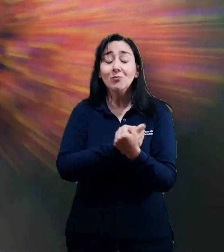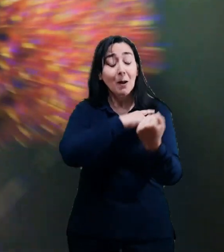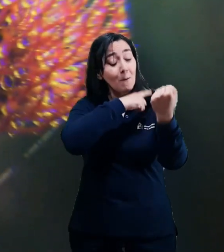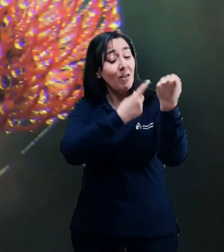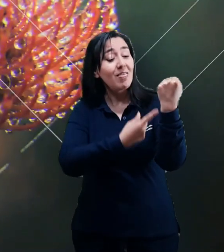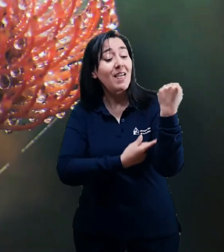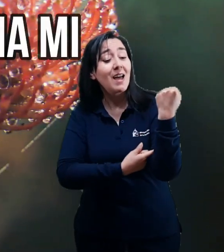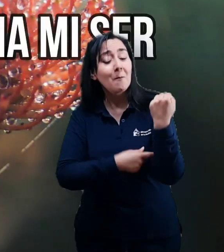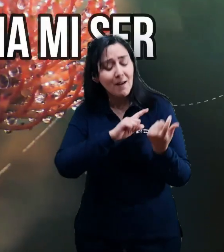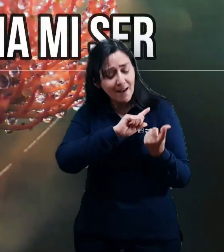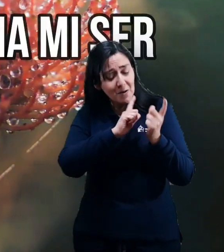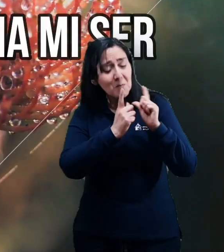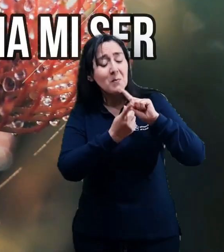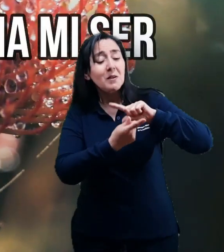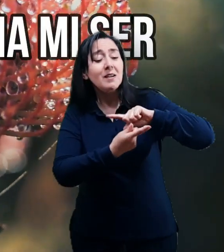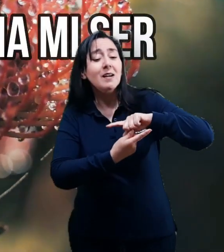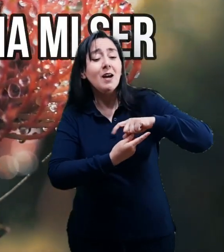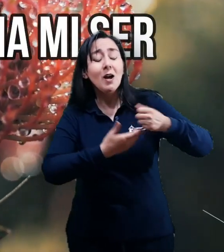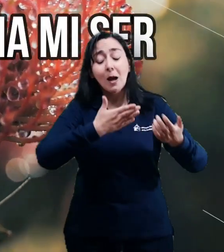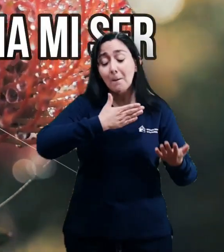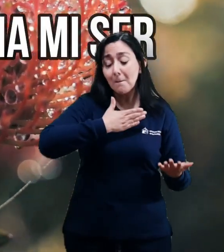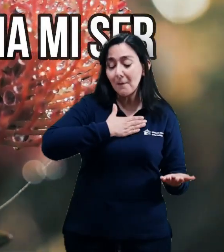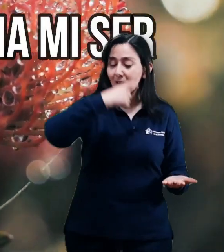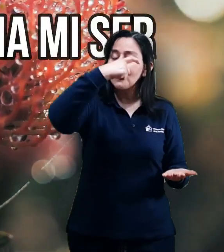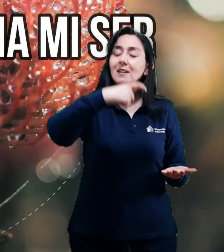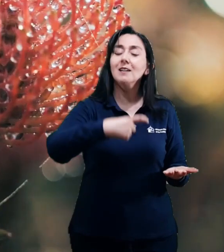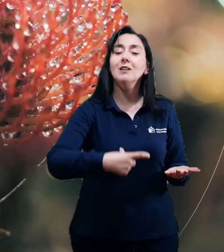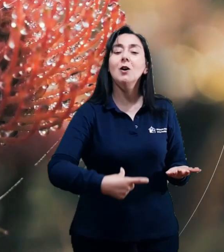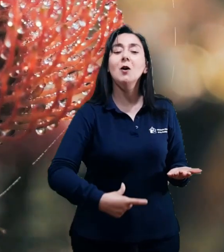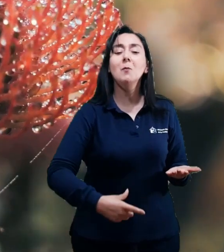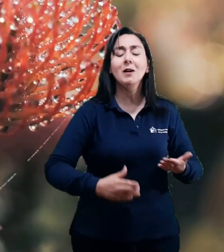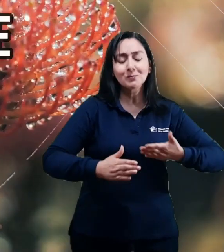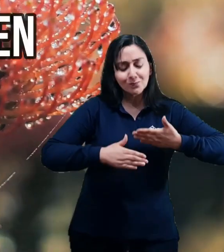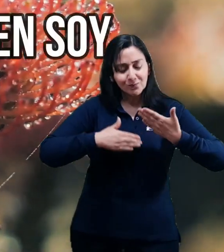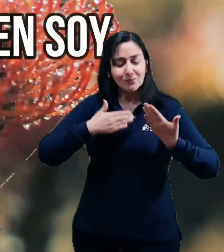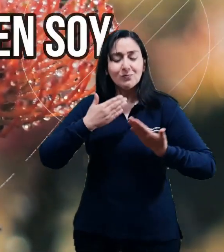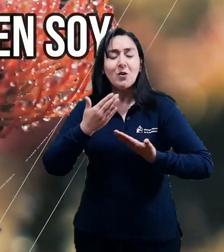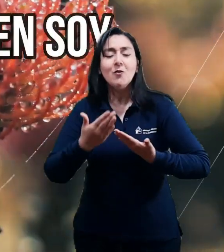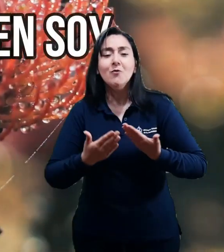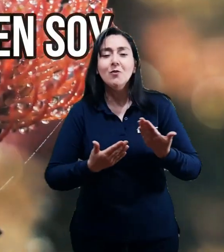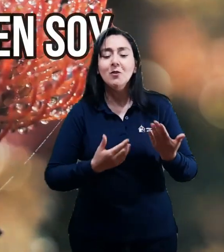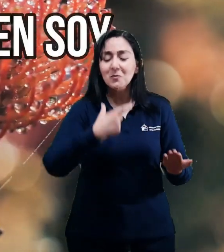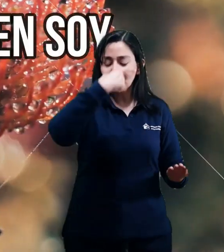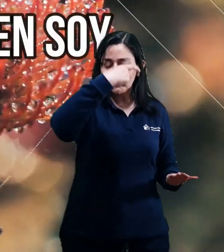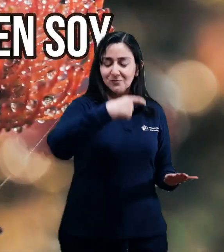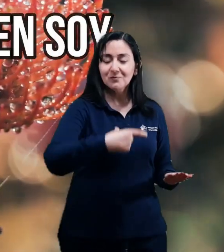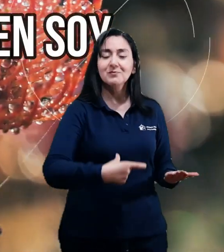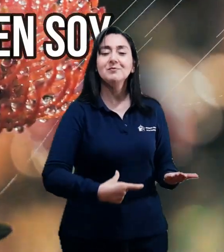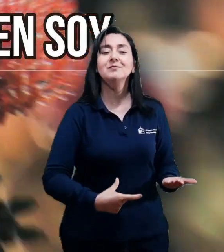El poder que cambia mi ser, transforma a quien no